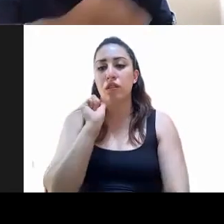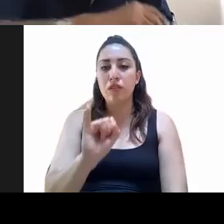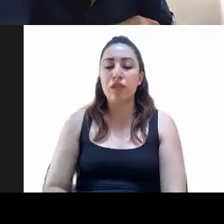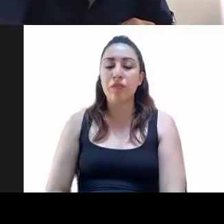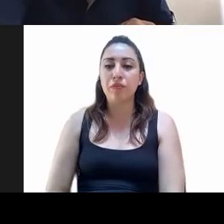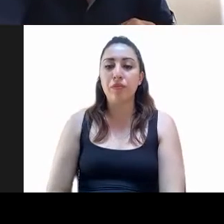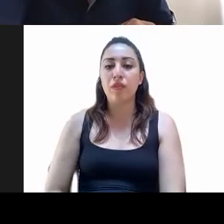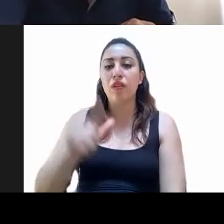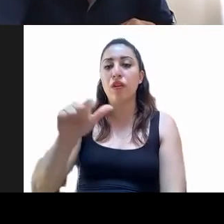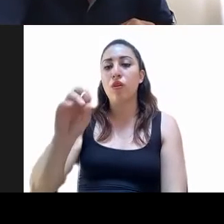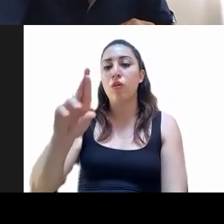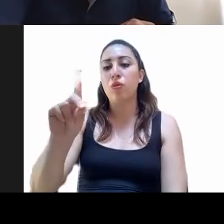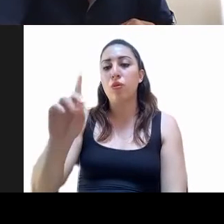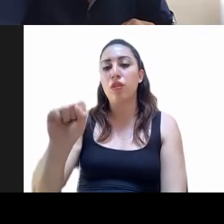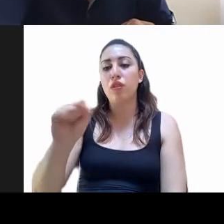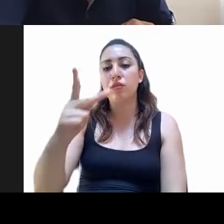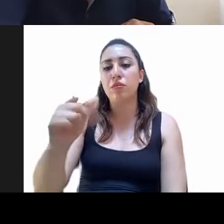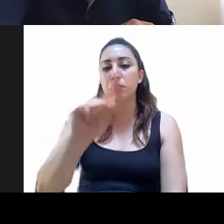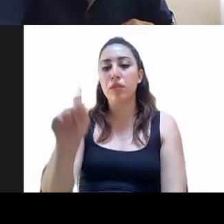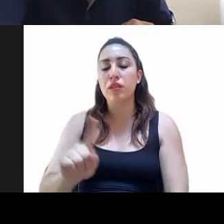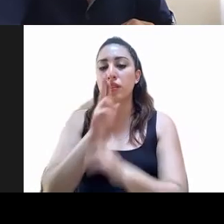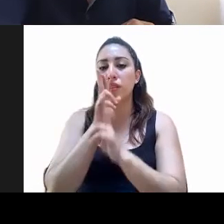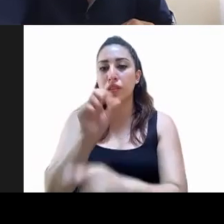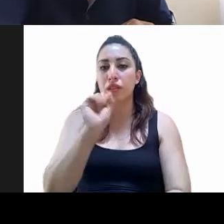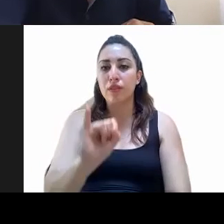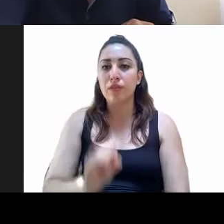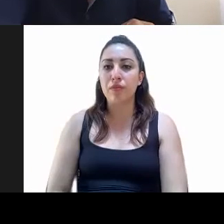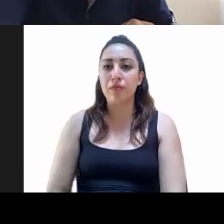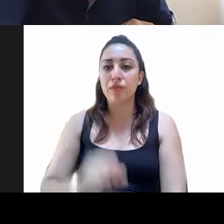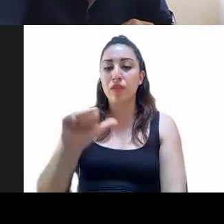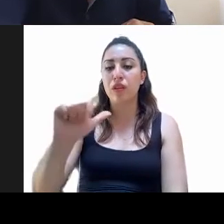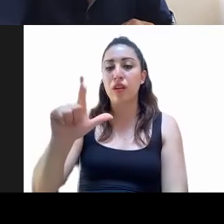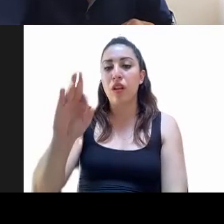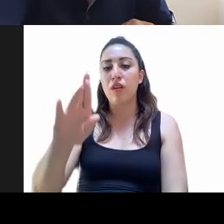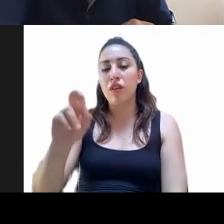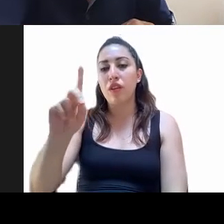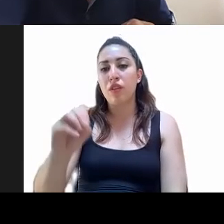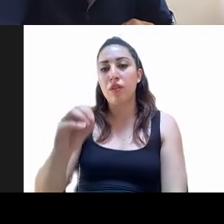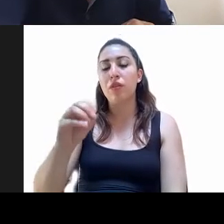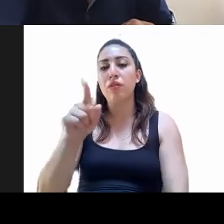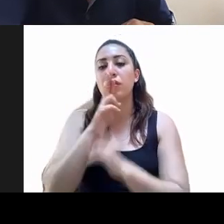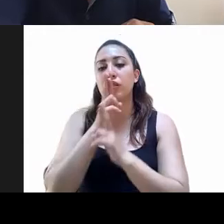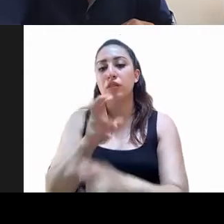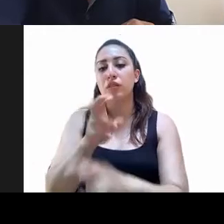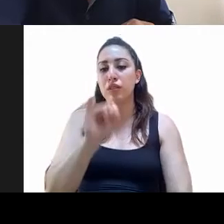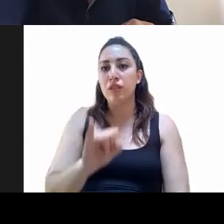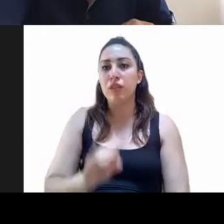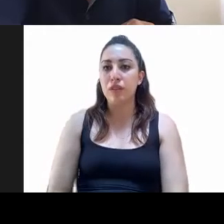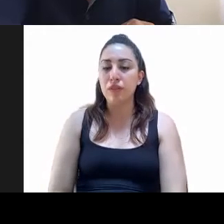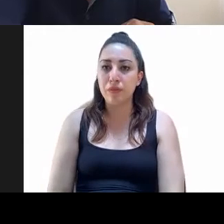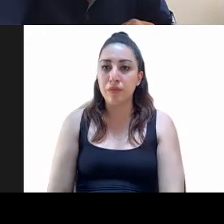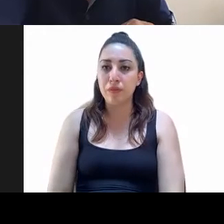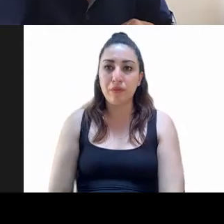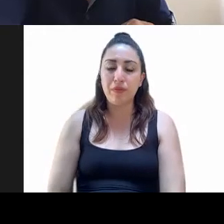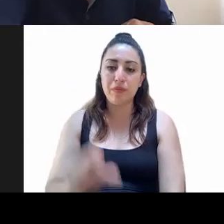María Lourdes Paz Reyes. Lourdes Paz, a favor. Alfredo Pérez Paredes. Pérez Paredes, Alfredo, a favor. María